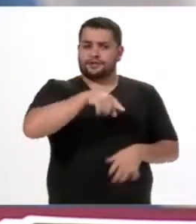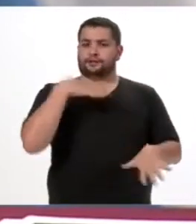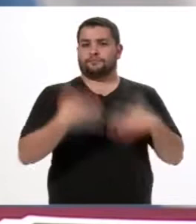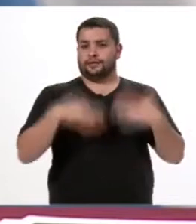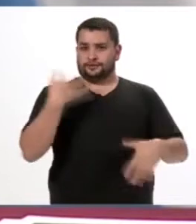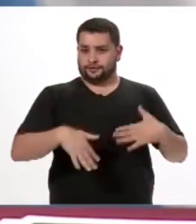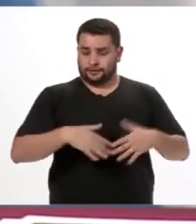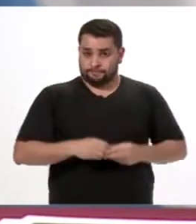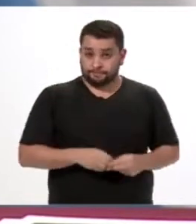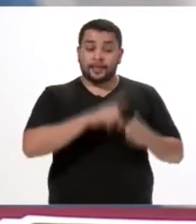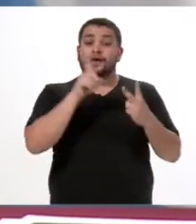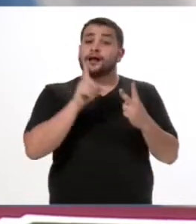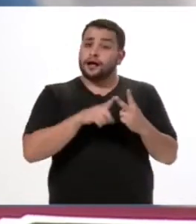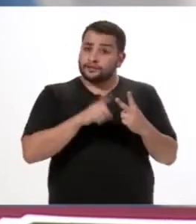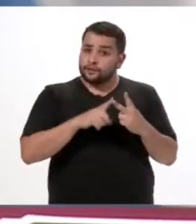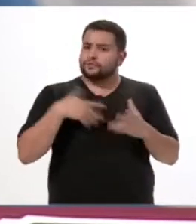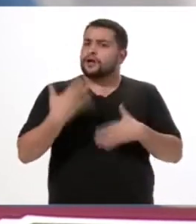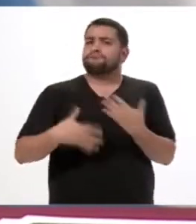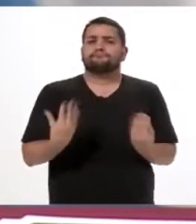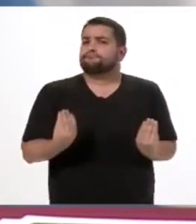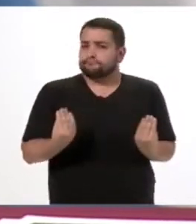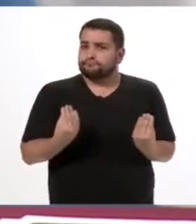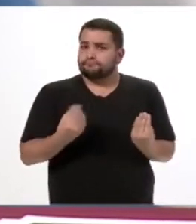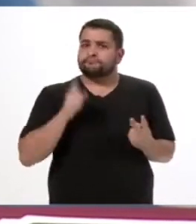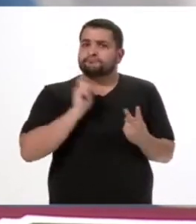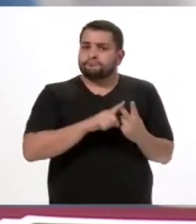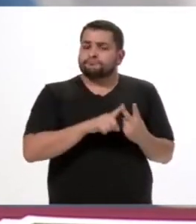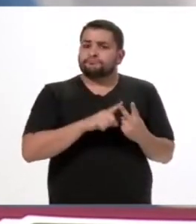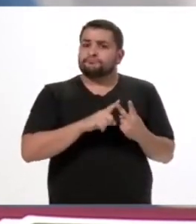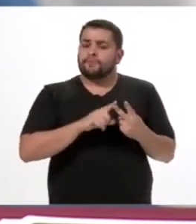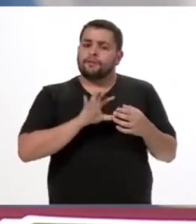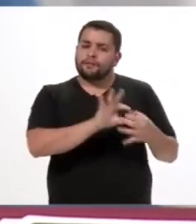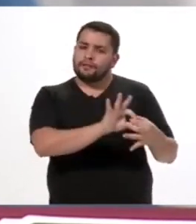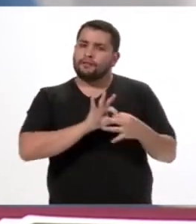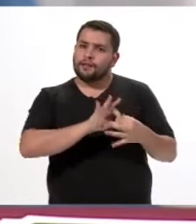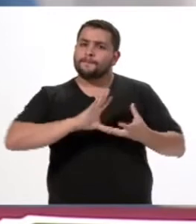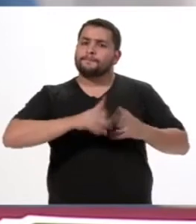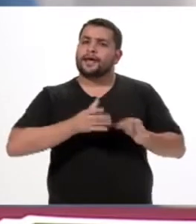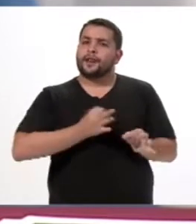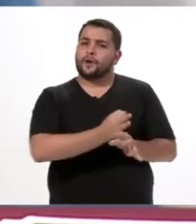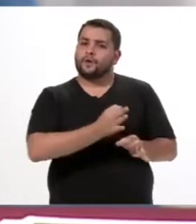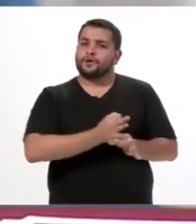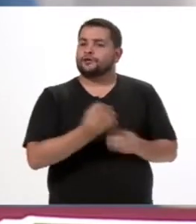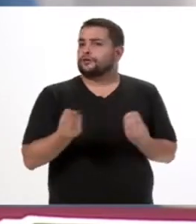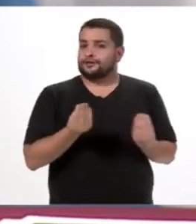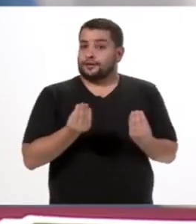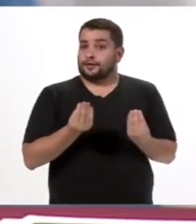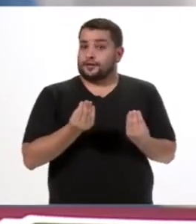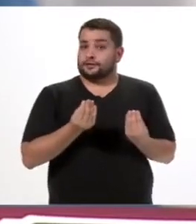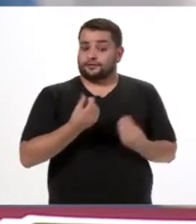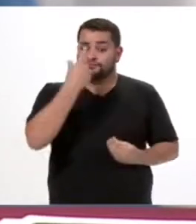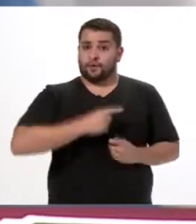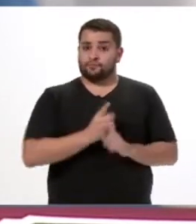emergencia. Y la segunda acción es la de mantener un vínculo pedagógico entre los